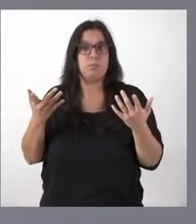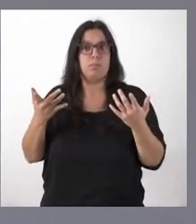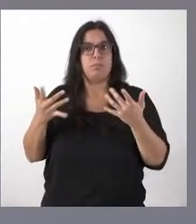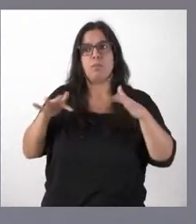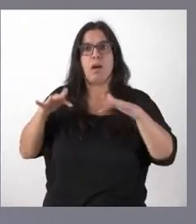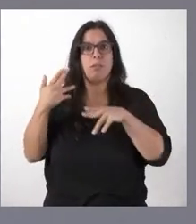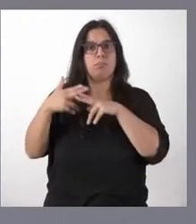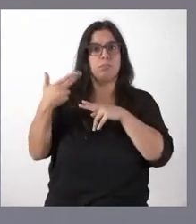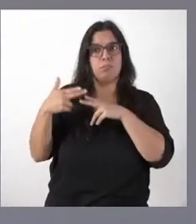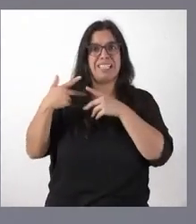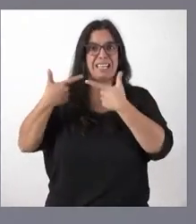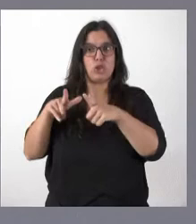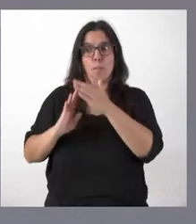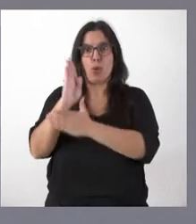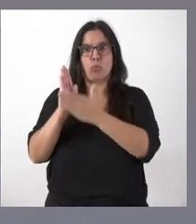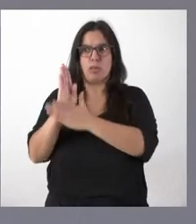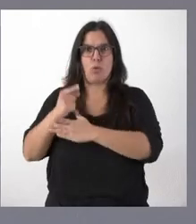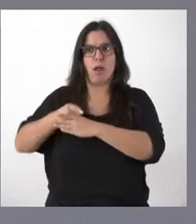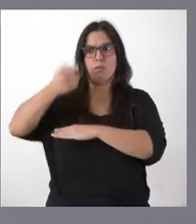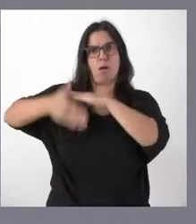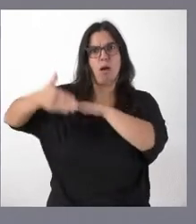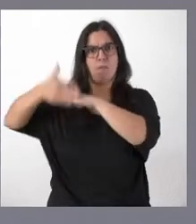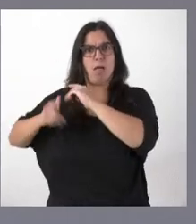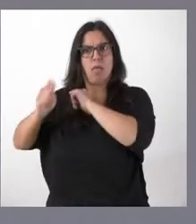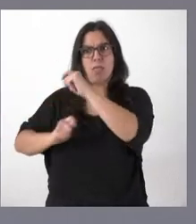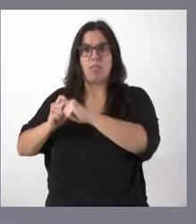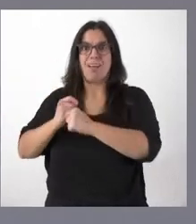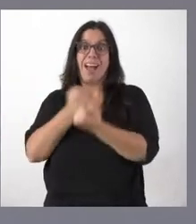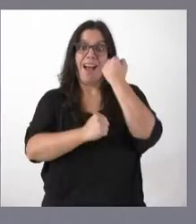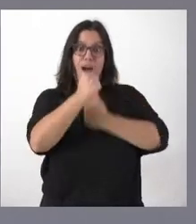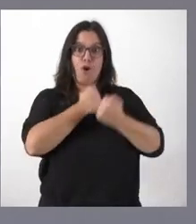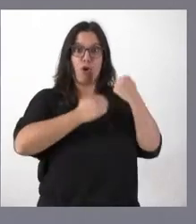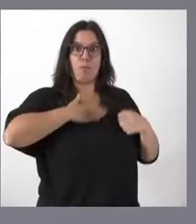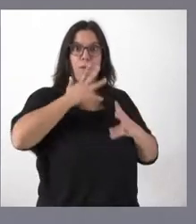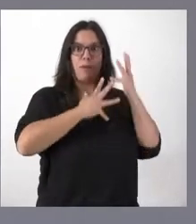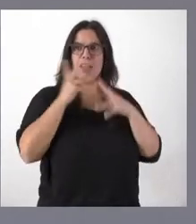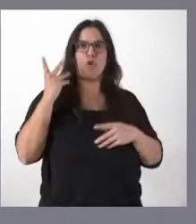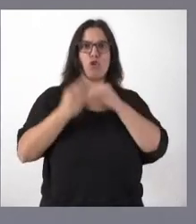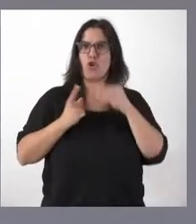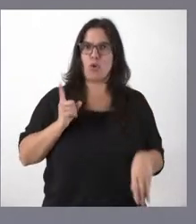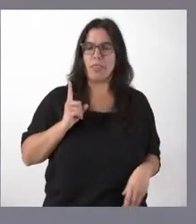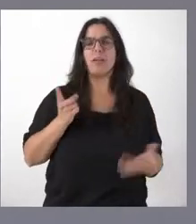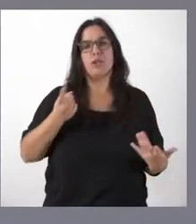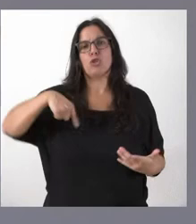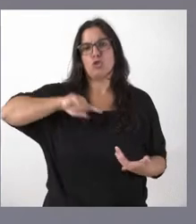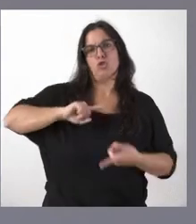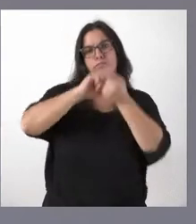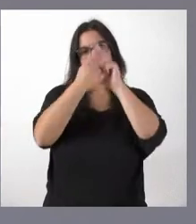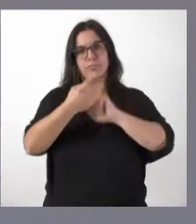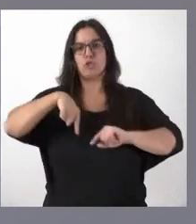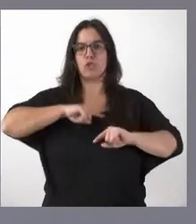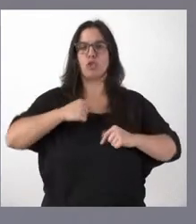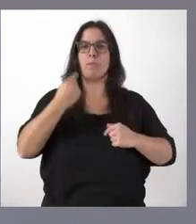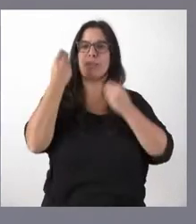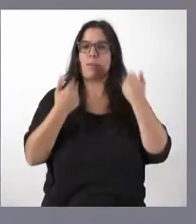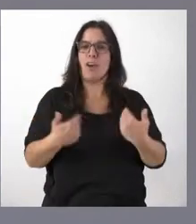de sectores productivos y no tanto de ahorro por parte de la propia Administración pública. Nosotros centramos el esfuerzo en que la